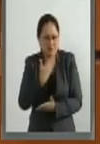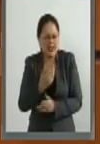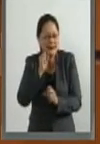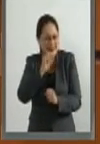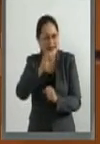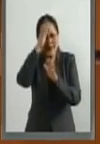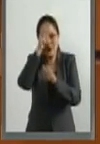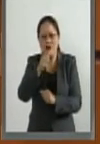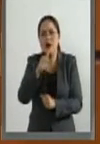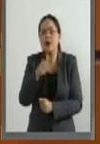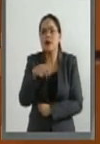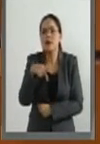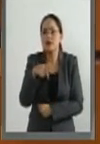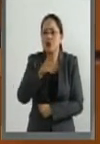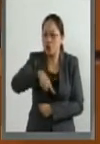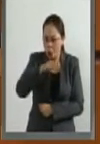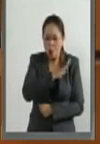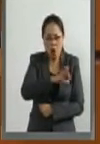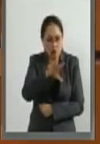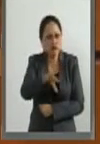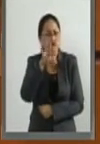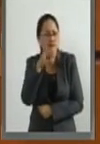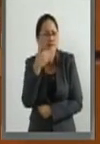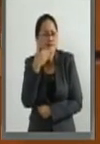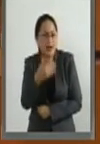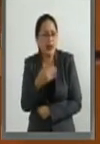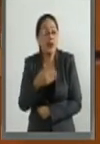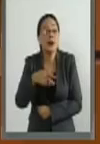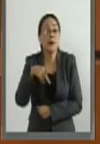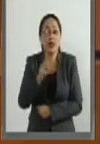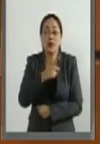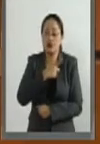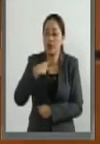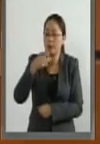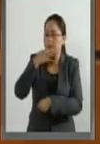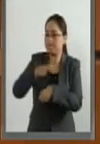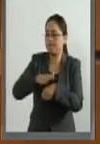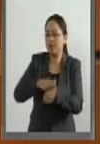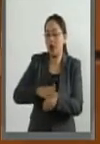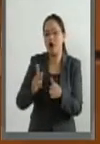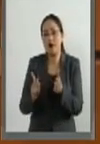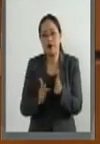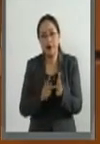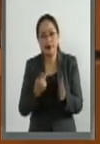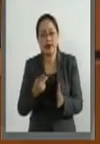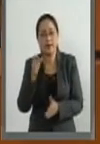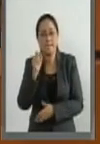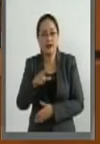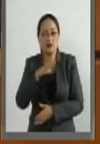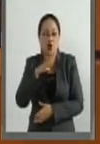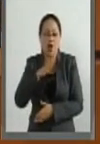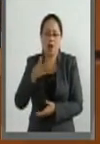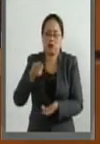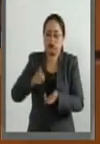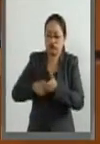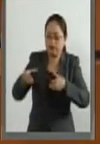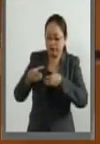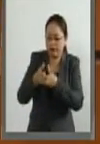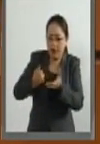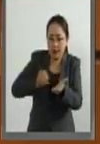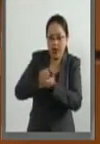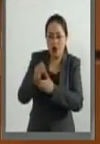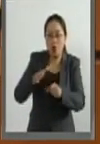sí, porque todos son elegibles pero debo de decir y advertir que nuevamente se toman decisiones por